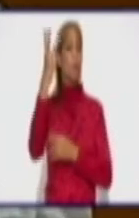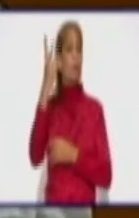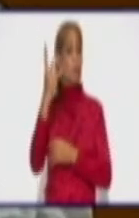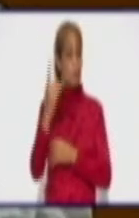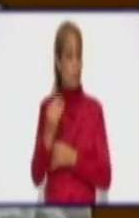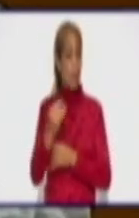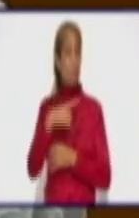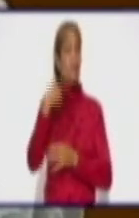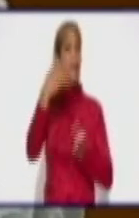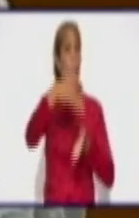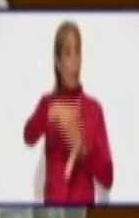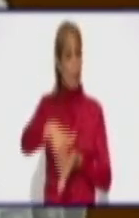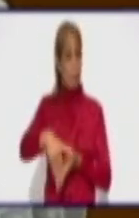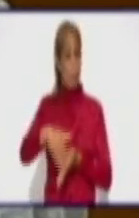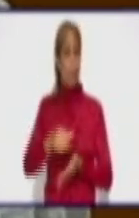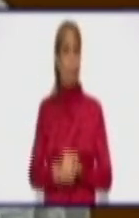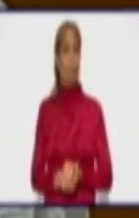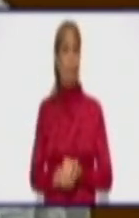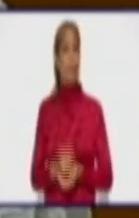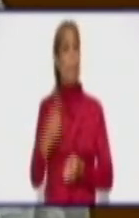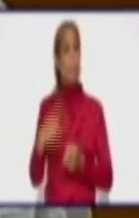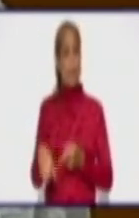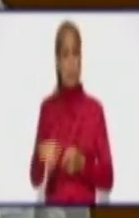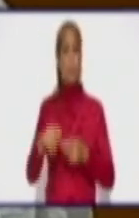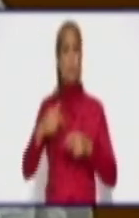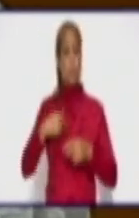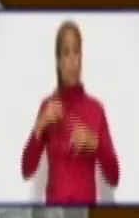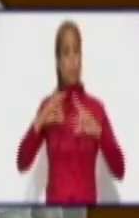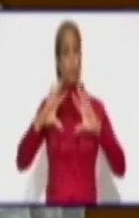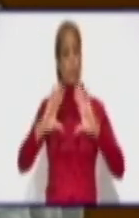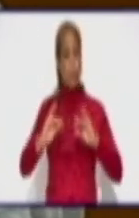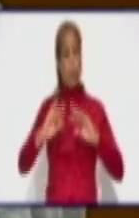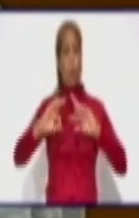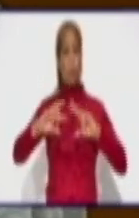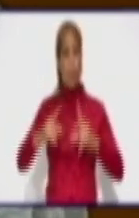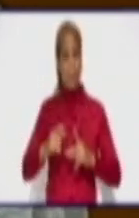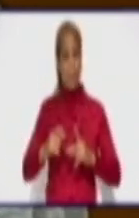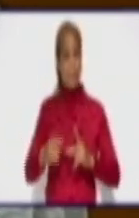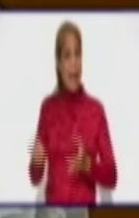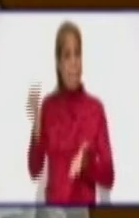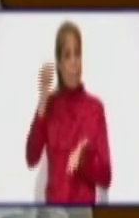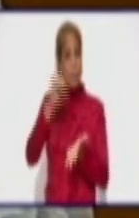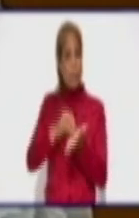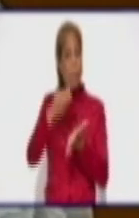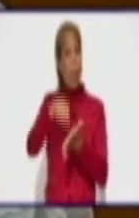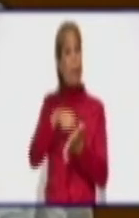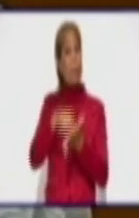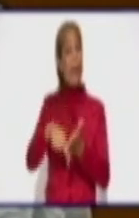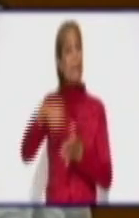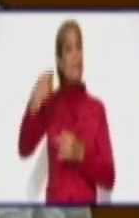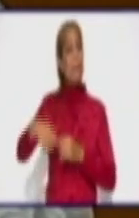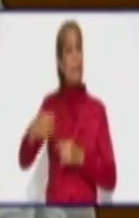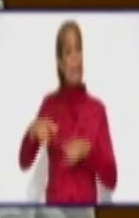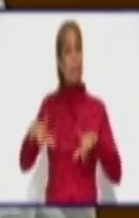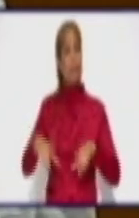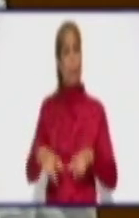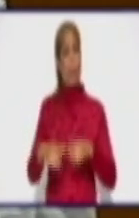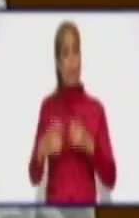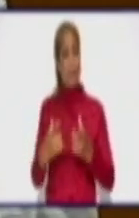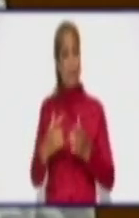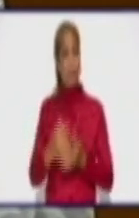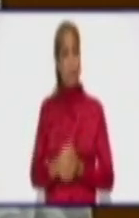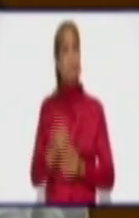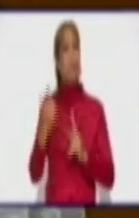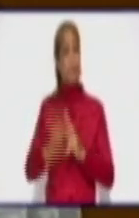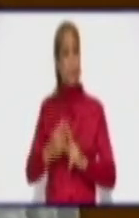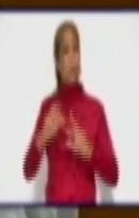Pero reitero que basta con leerse el plan y cumplirlo, porque está bien pensado y bien diseñado para la respuesta. Y nosotros, una vez más,